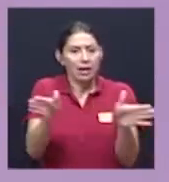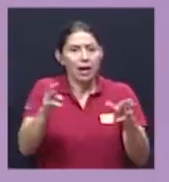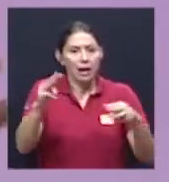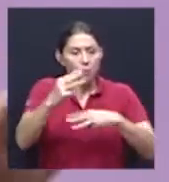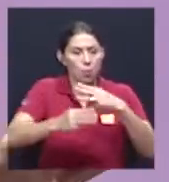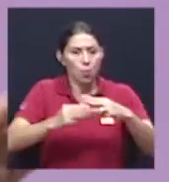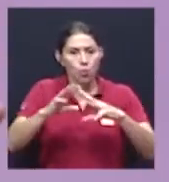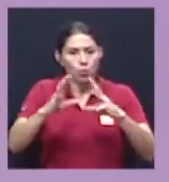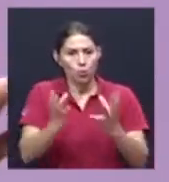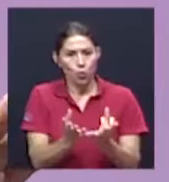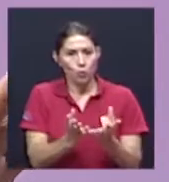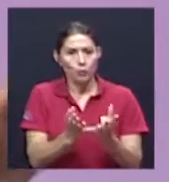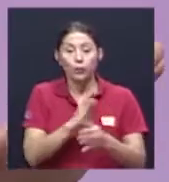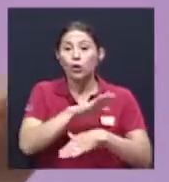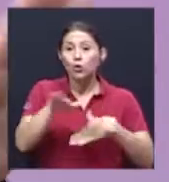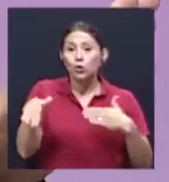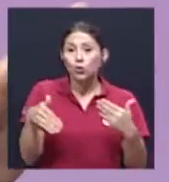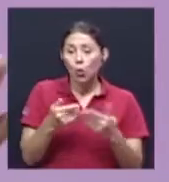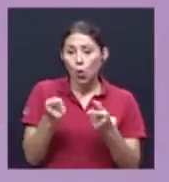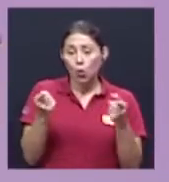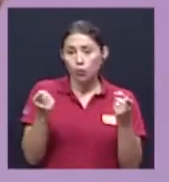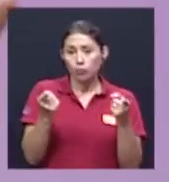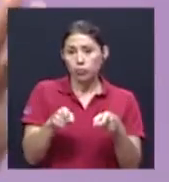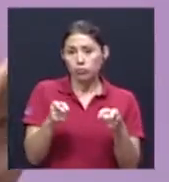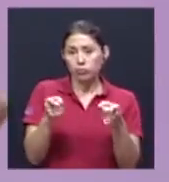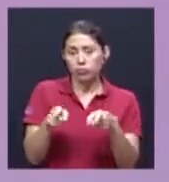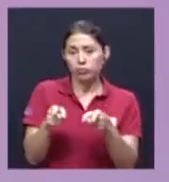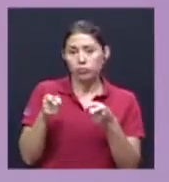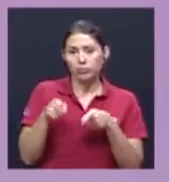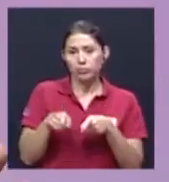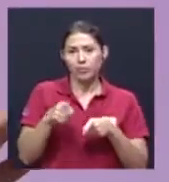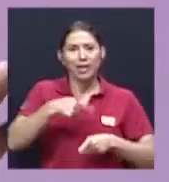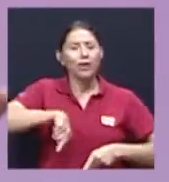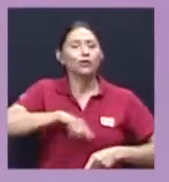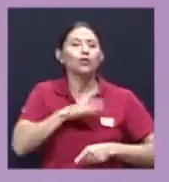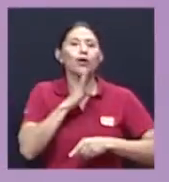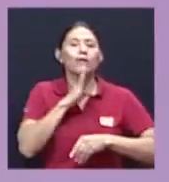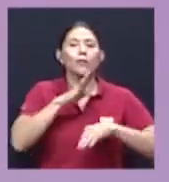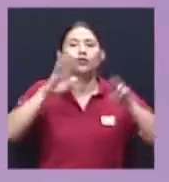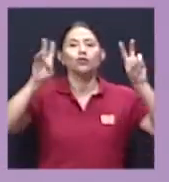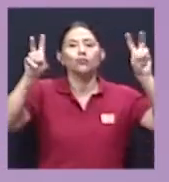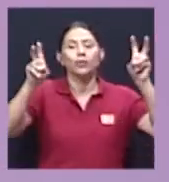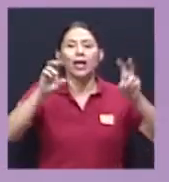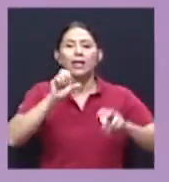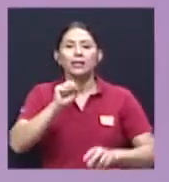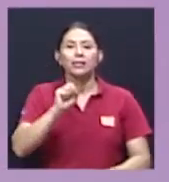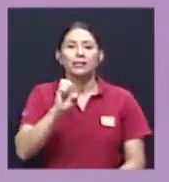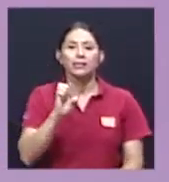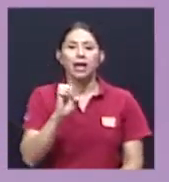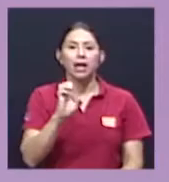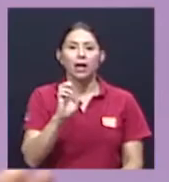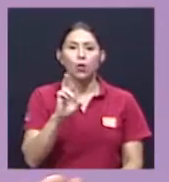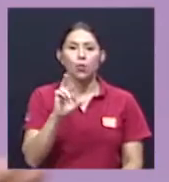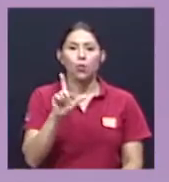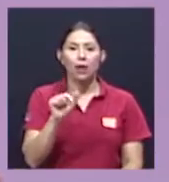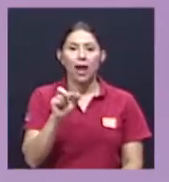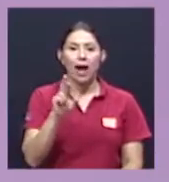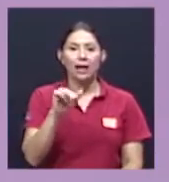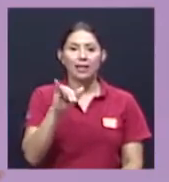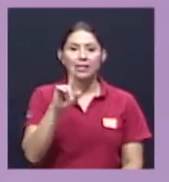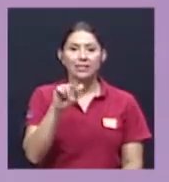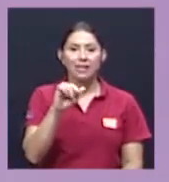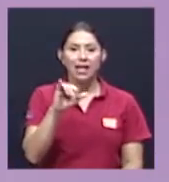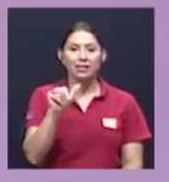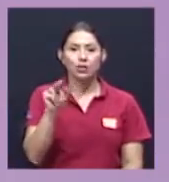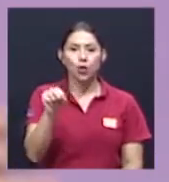es decir todo esto que en términos académicos llamamos secularización movimiento de cómo la gente está